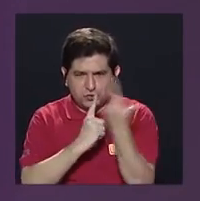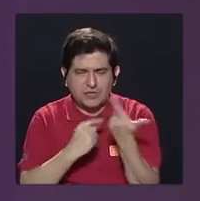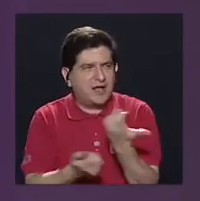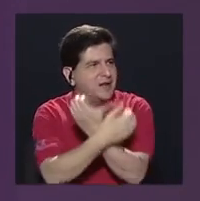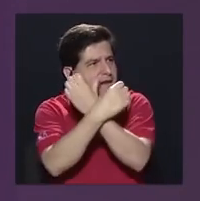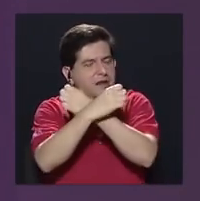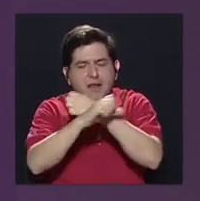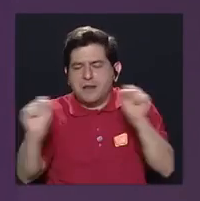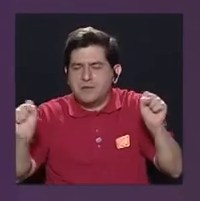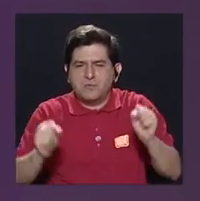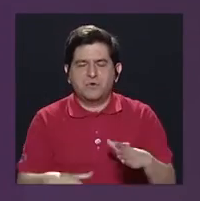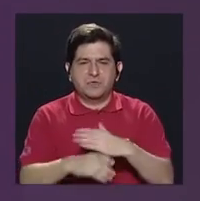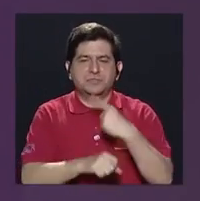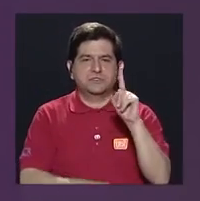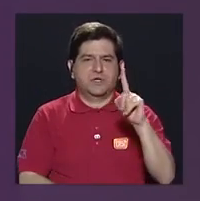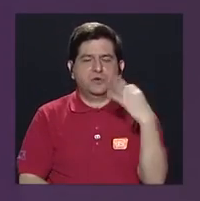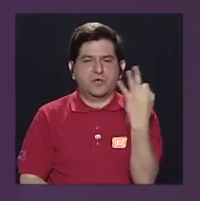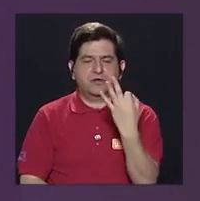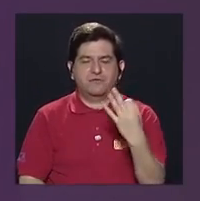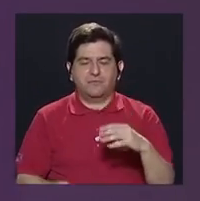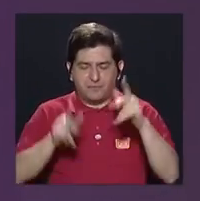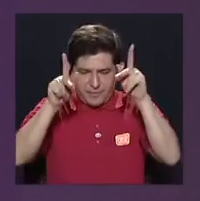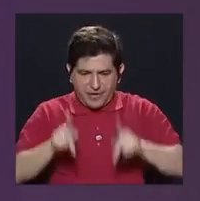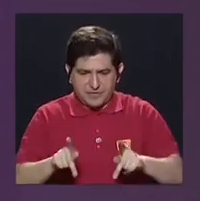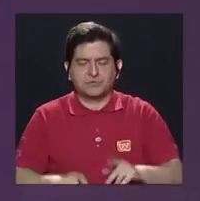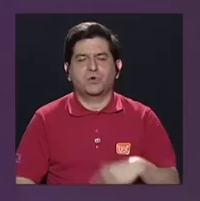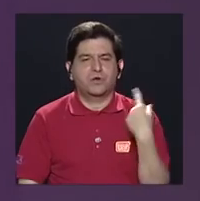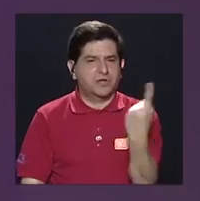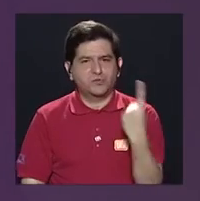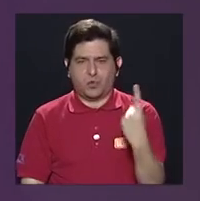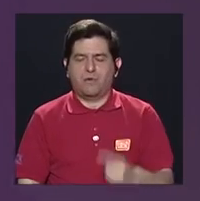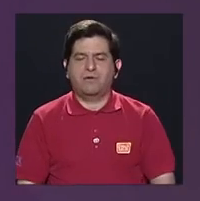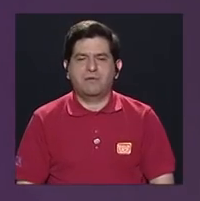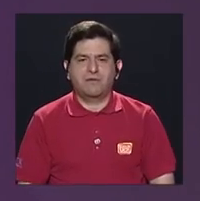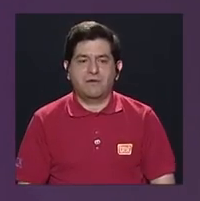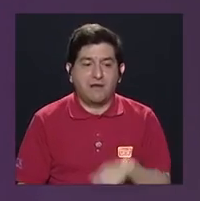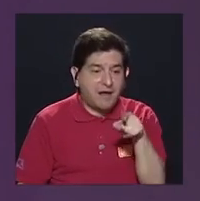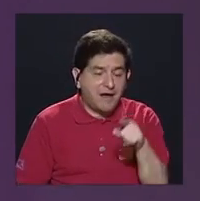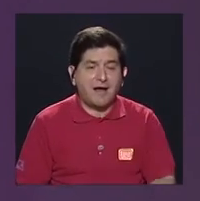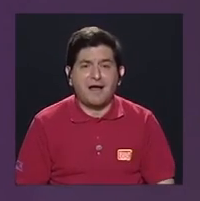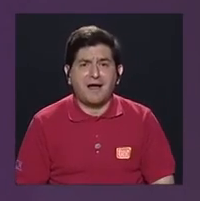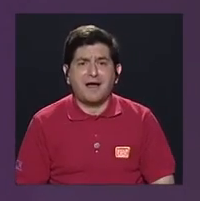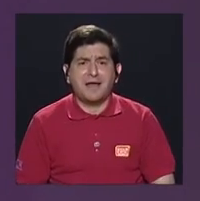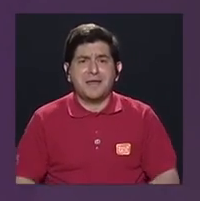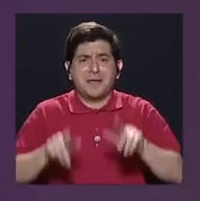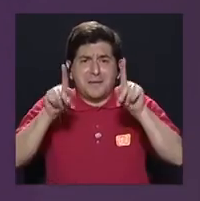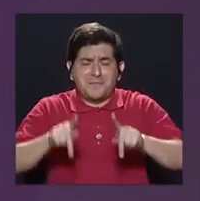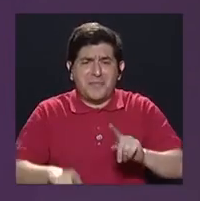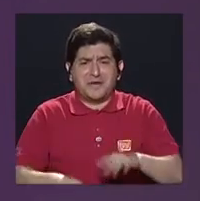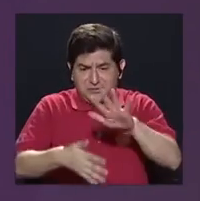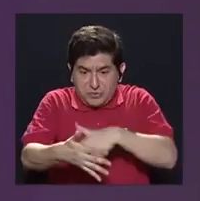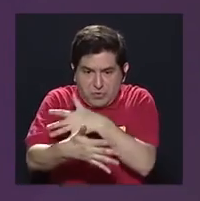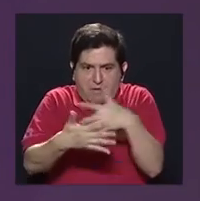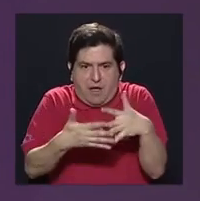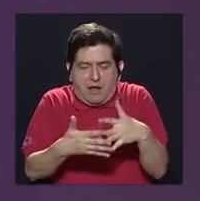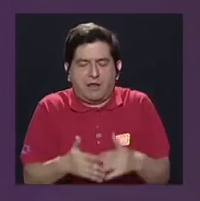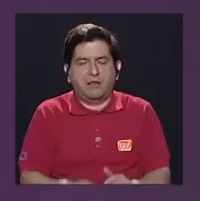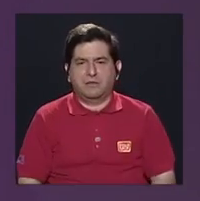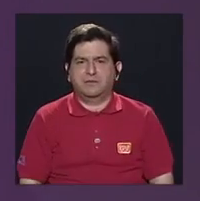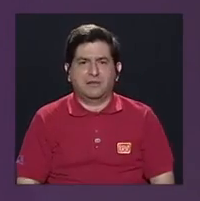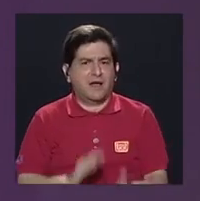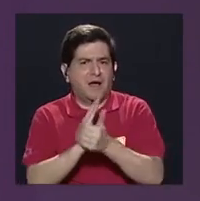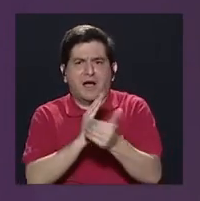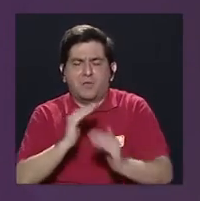imposible hacerlo con una sola funcionaria a cargo. La agenda que se le deposita a una sola funcionaria exacerba su capacidad.